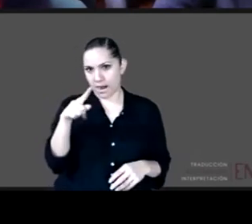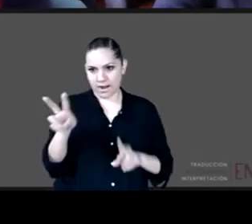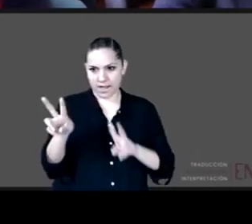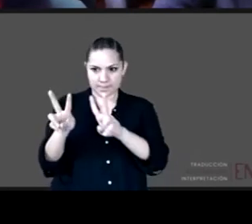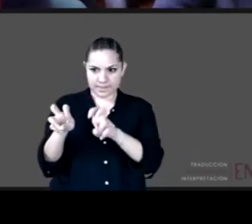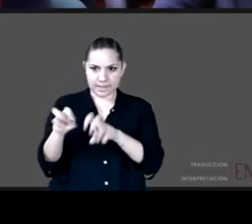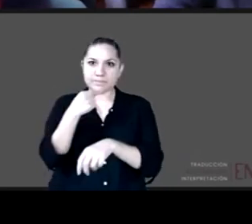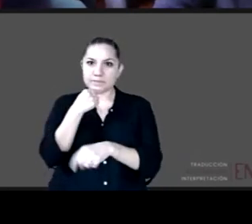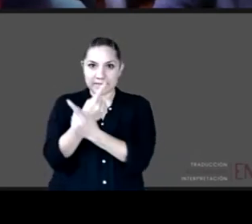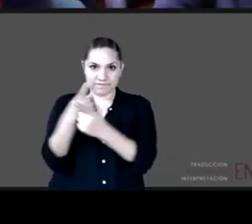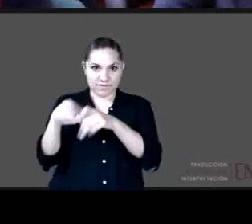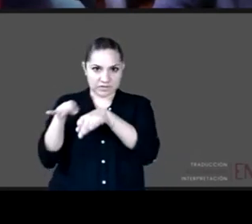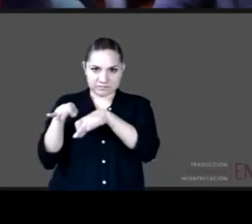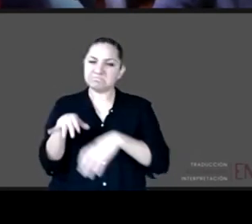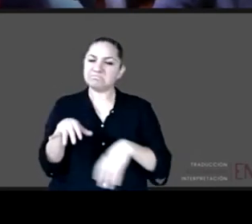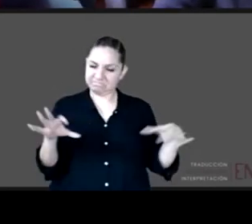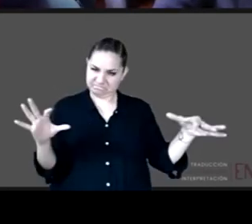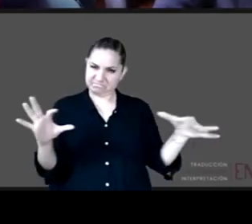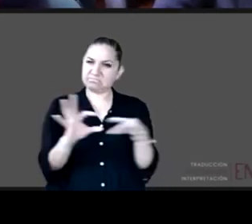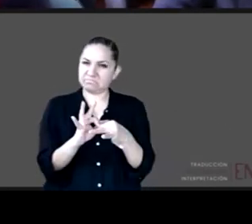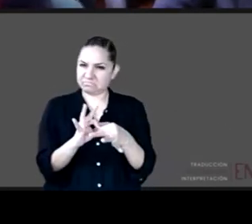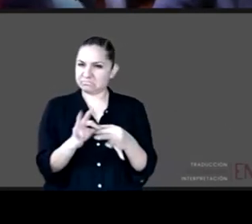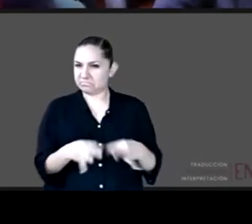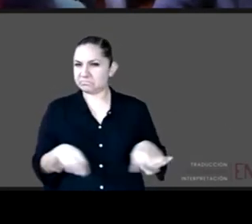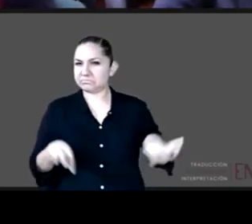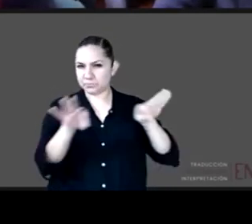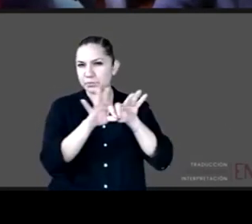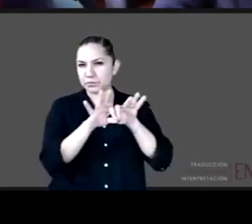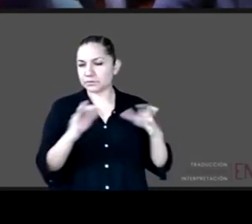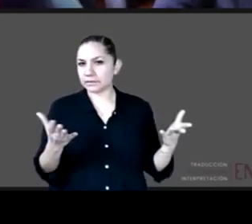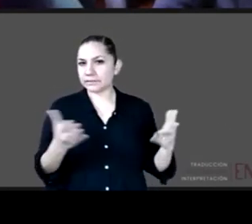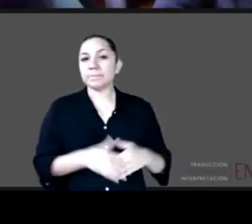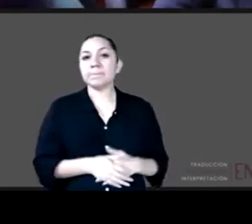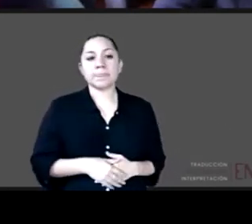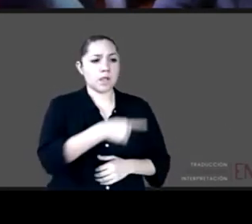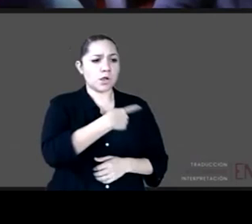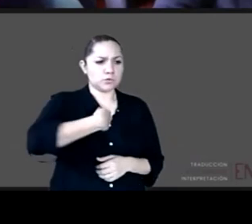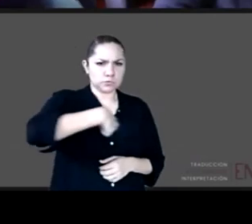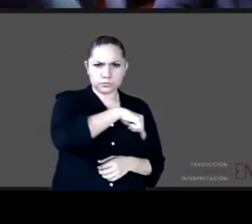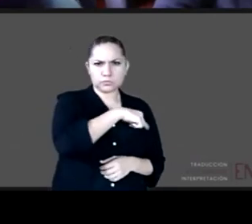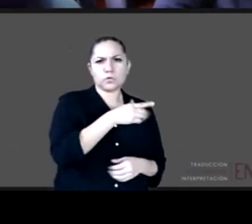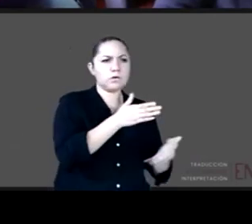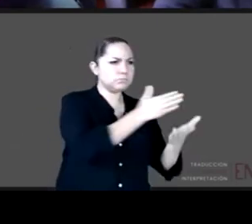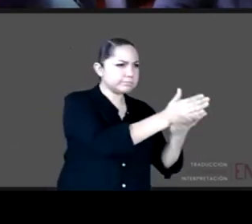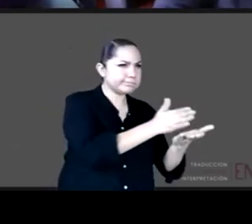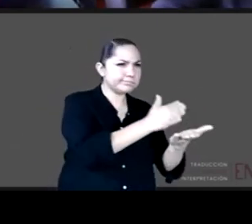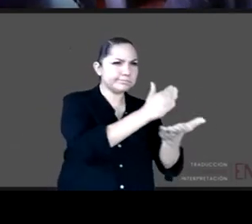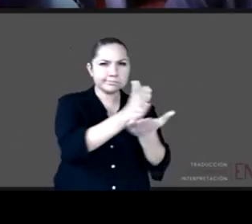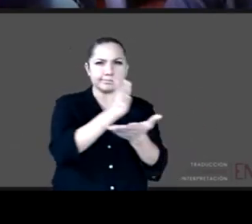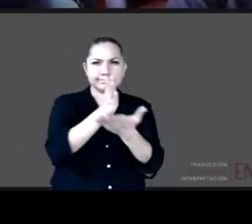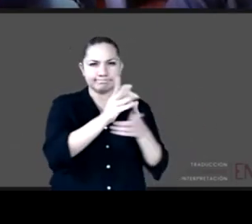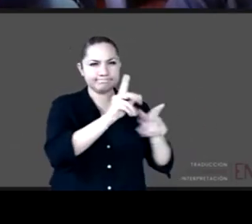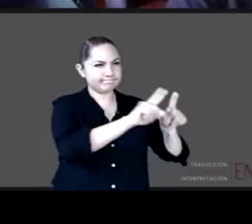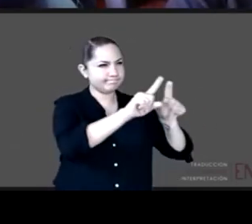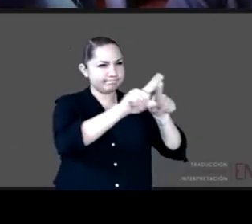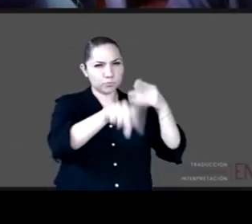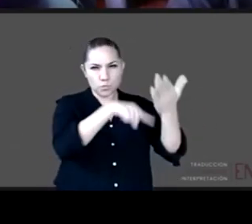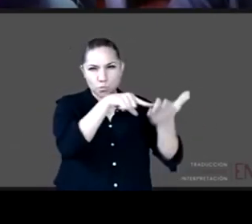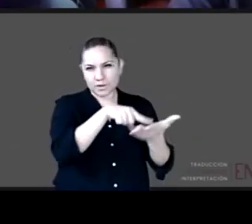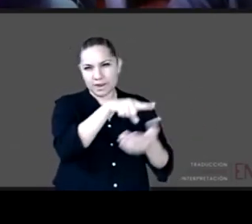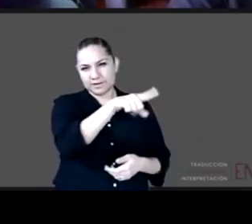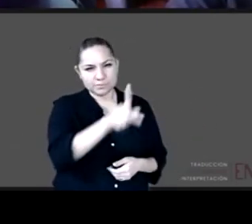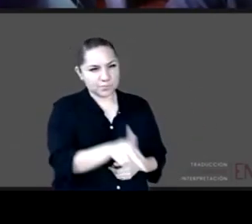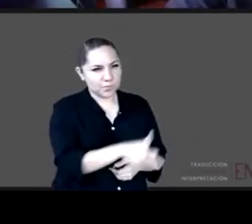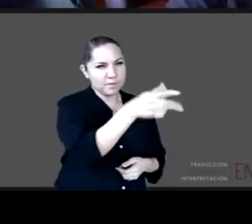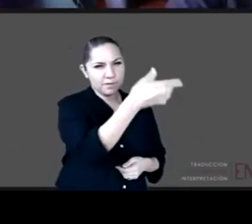En muchas de las poblaciones donde nosotros trabajamos, todavía está muy arraigada la cultura